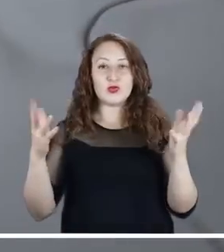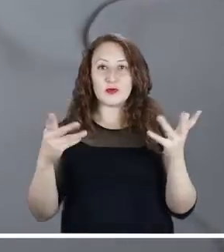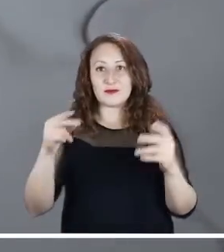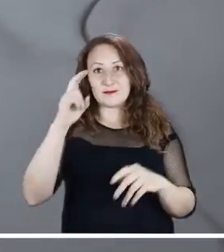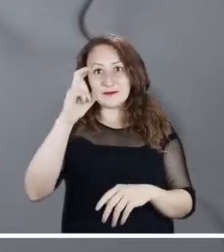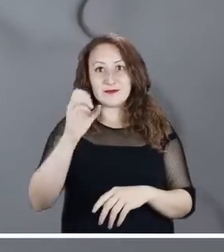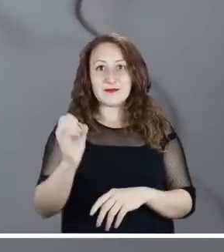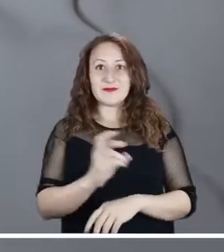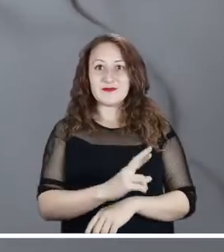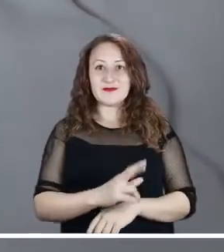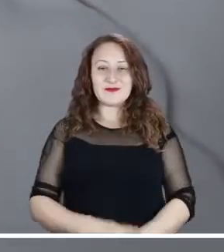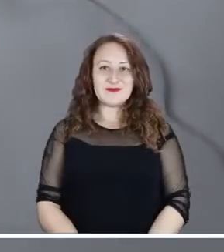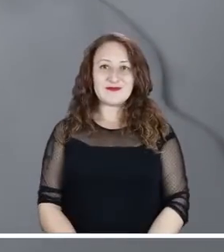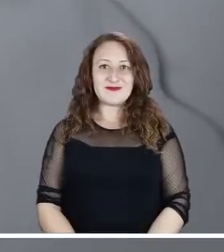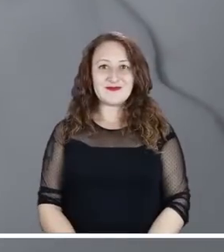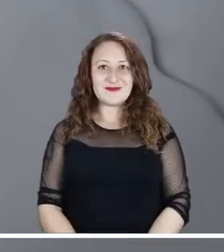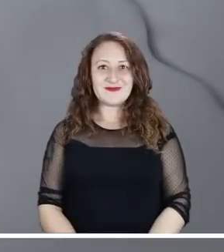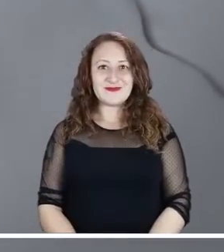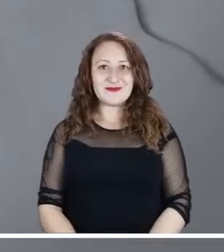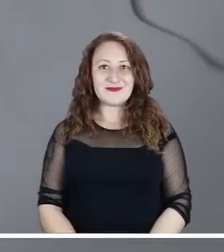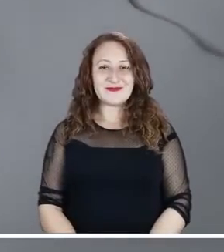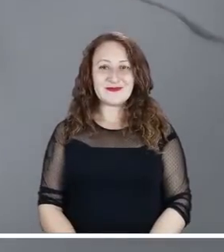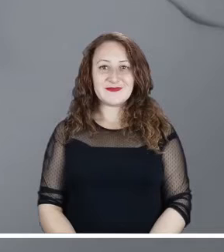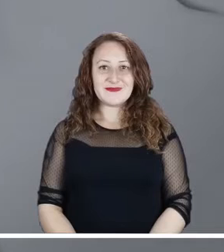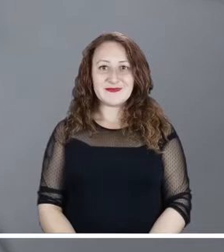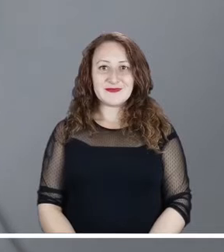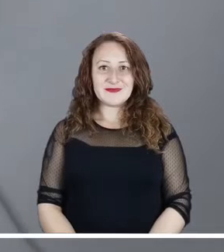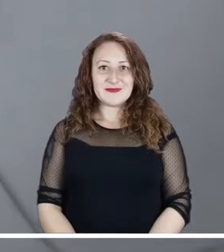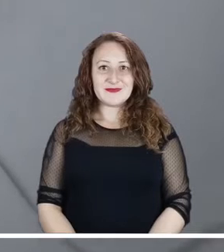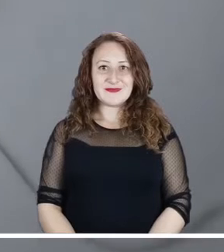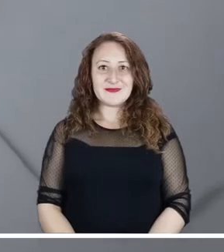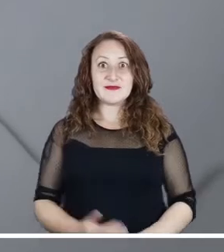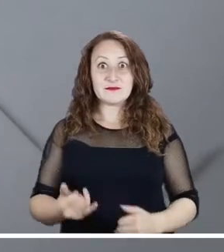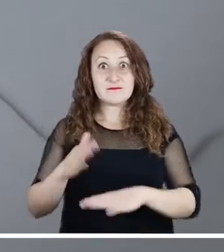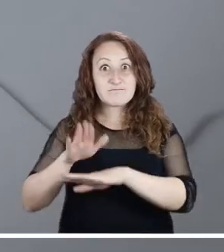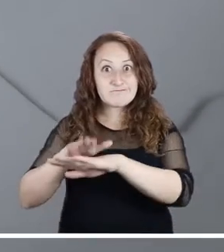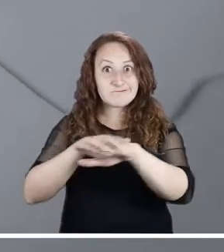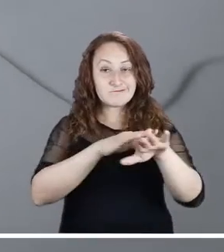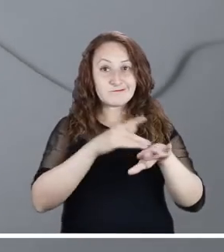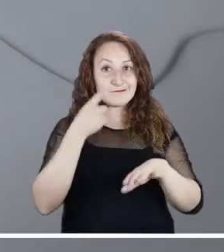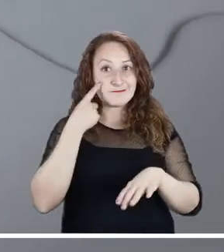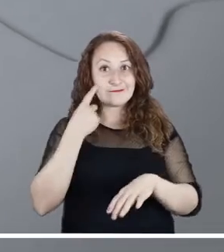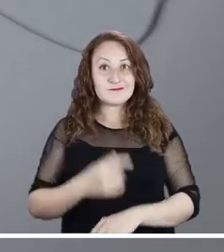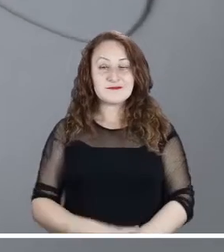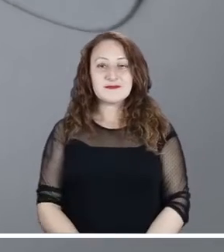Finalmente, en la capital, se calcula una jornada nublada y con lluvias ligeras en el norte y oriente de la ciudad.